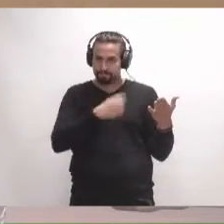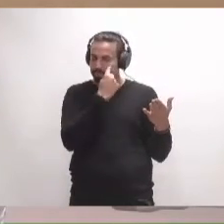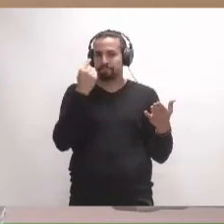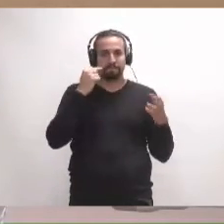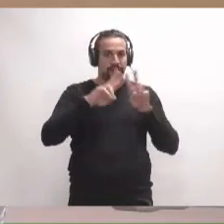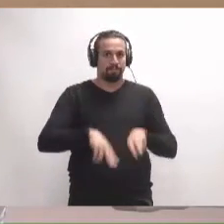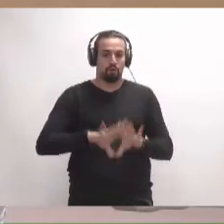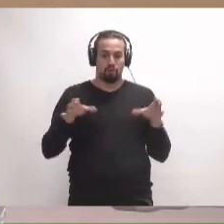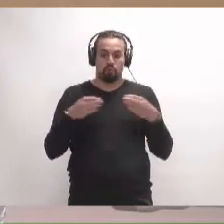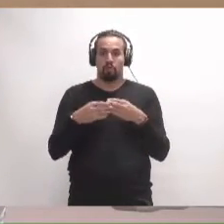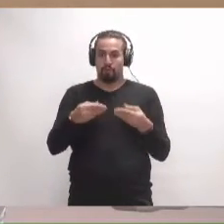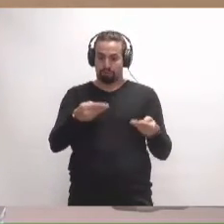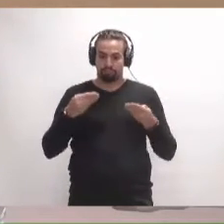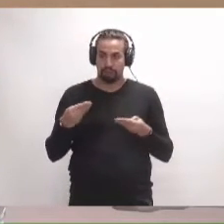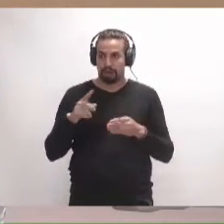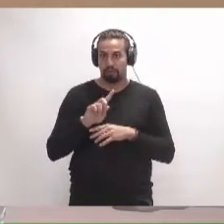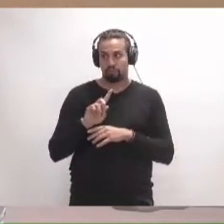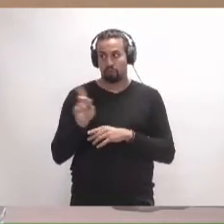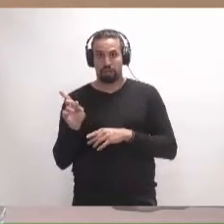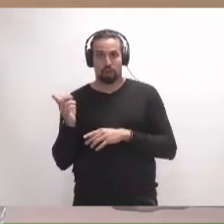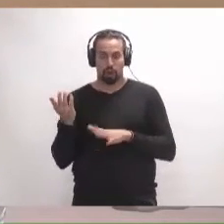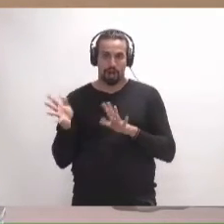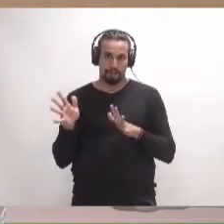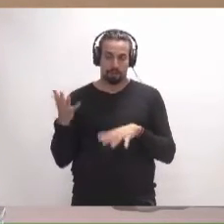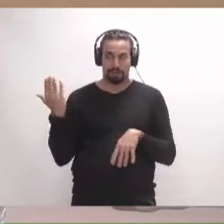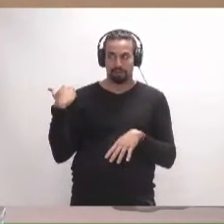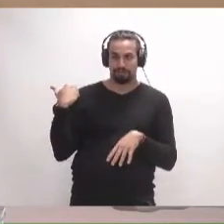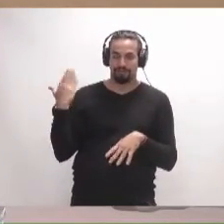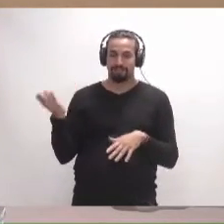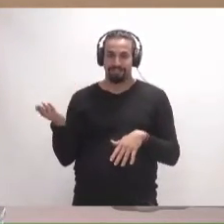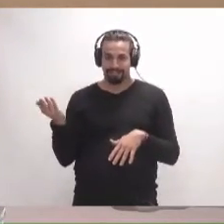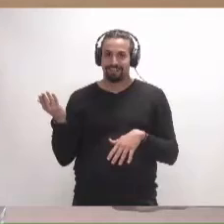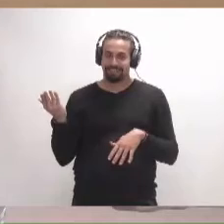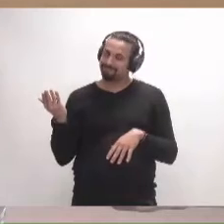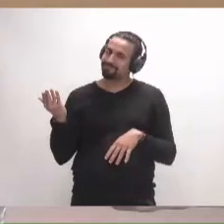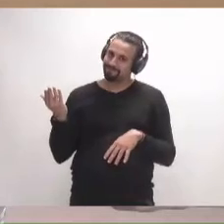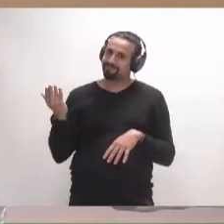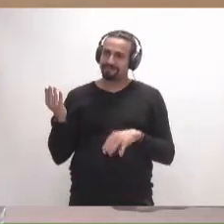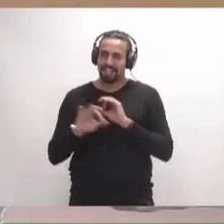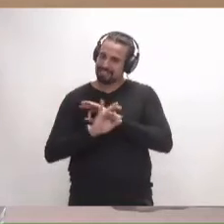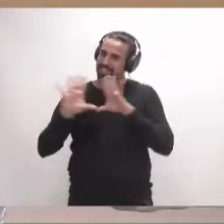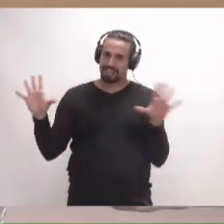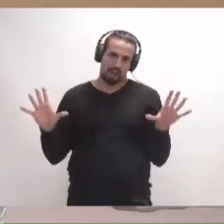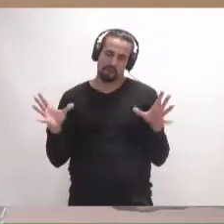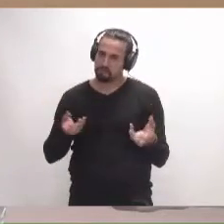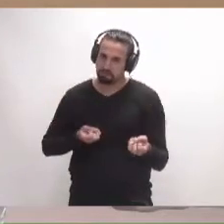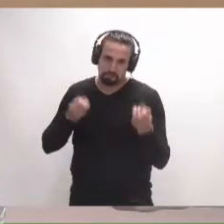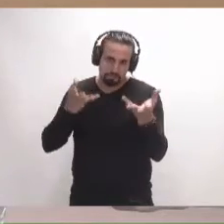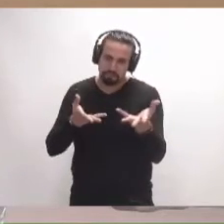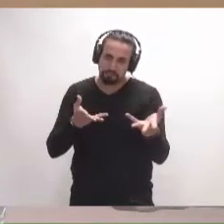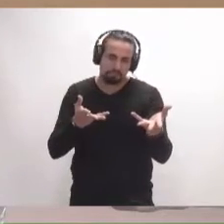por parte de este grupo hace un cuarto de hora, está claro que manifiesta que las alegaciones, bueno, pues